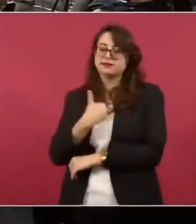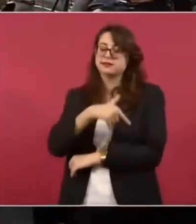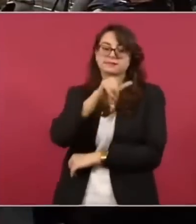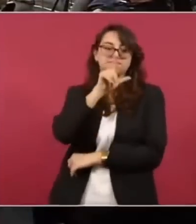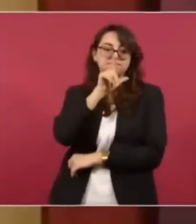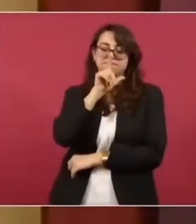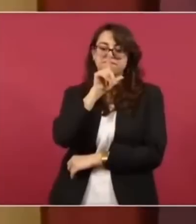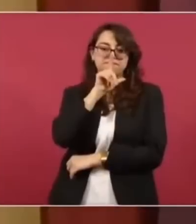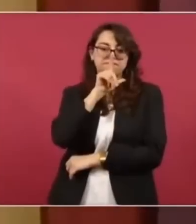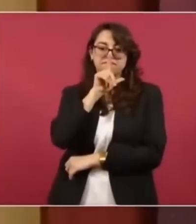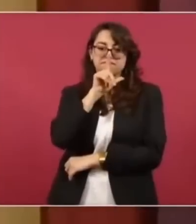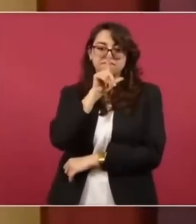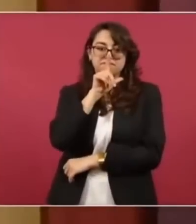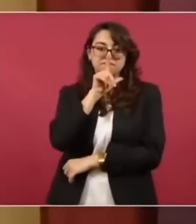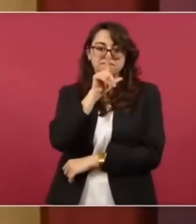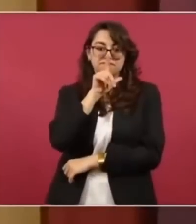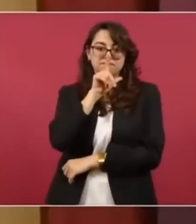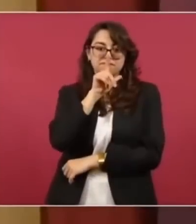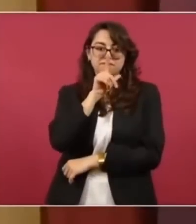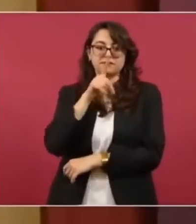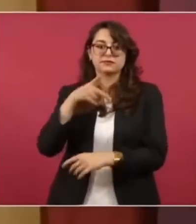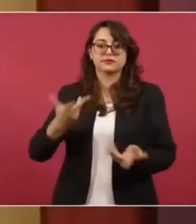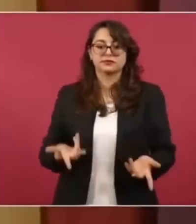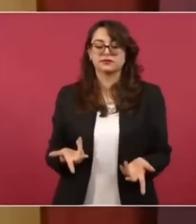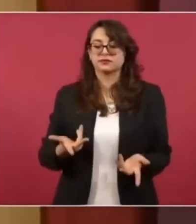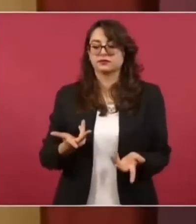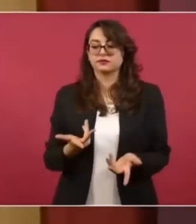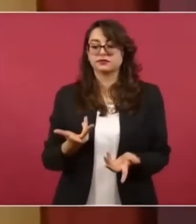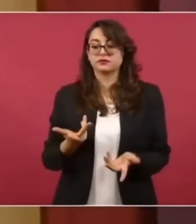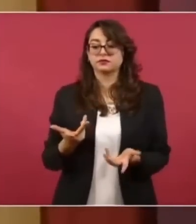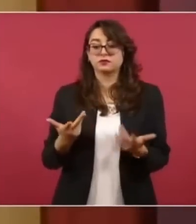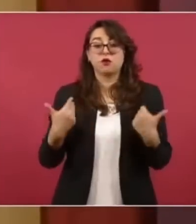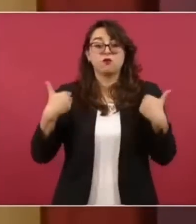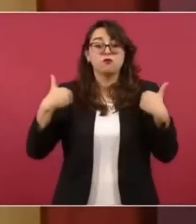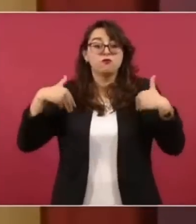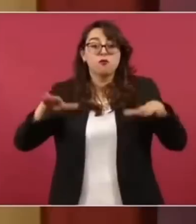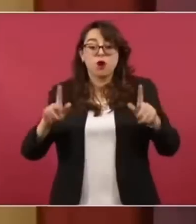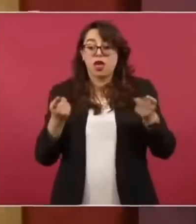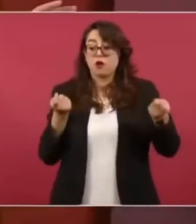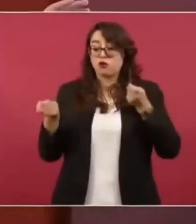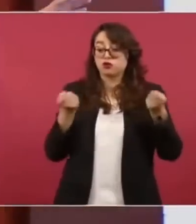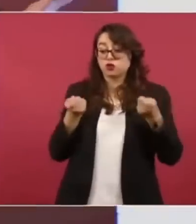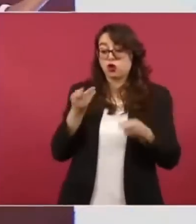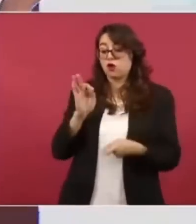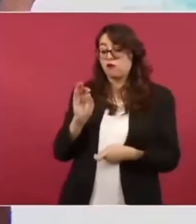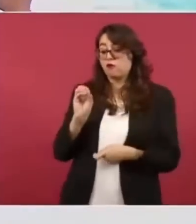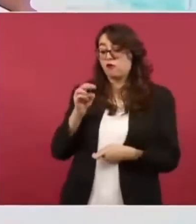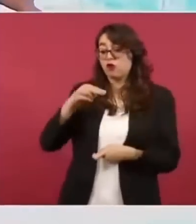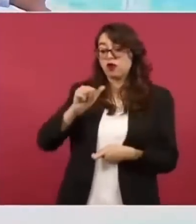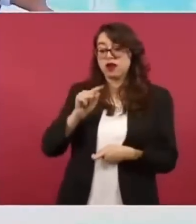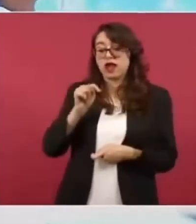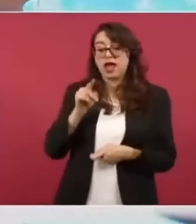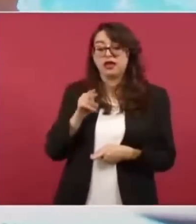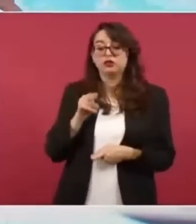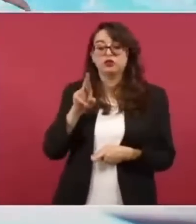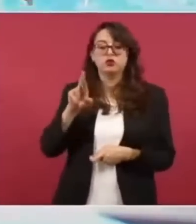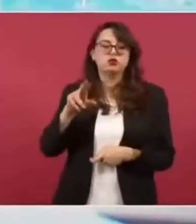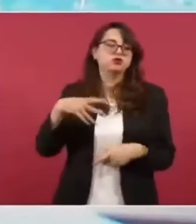en cambio a la Secretaría de la Defensa porque además los beneficios